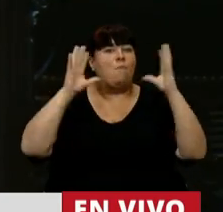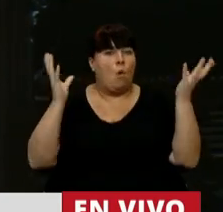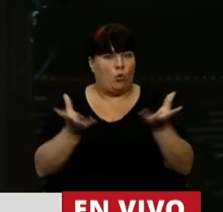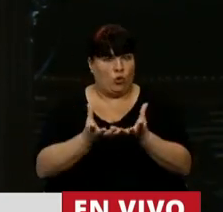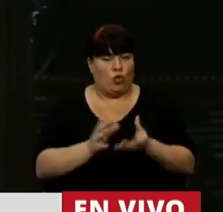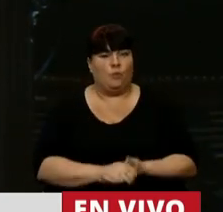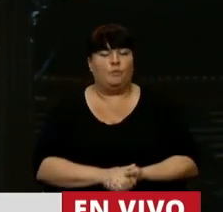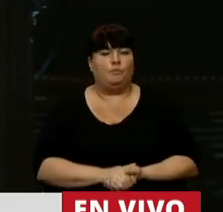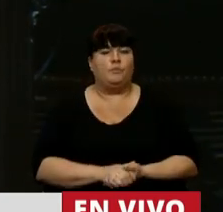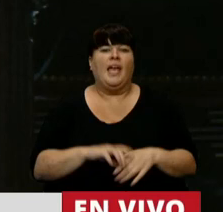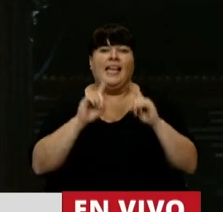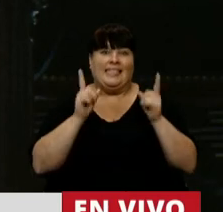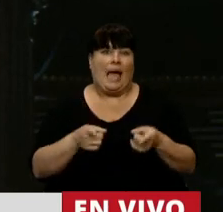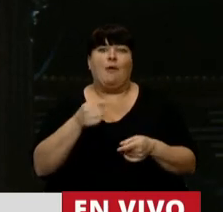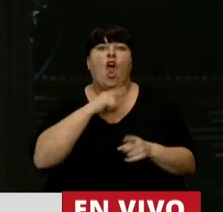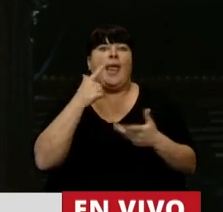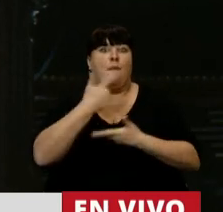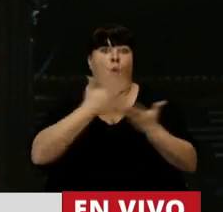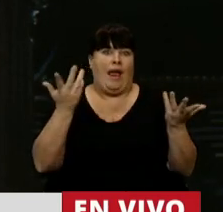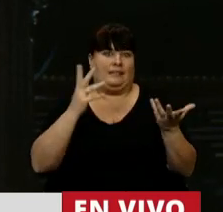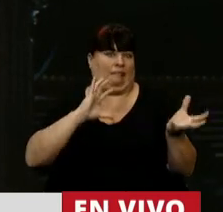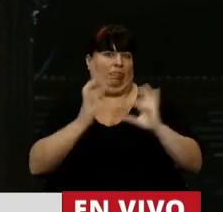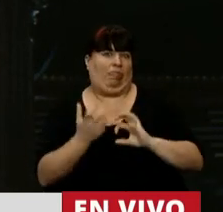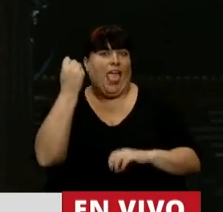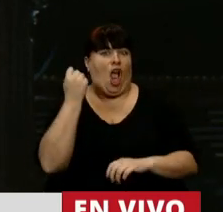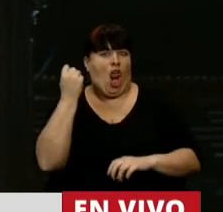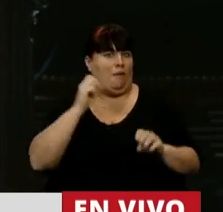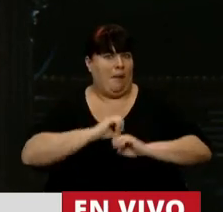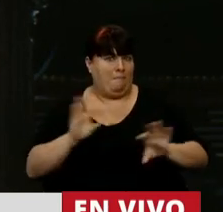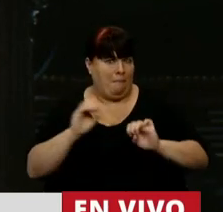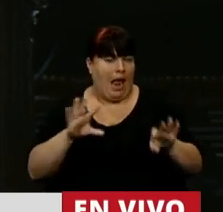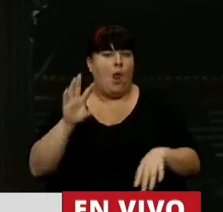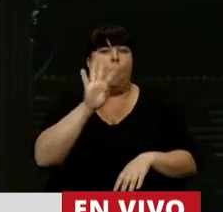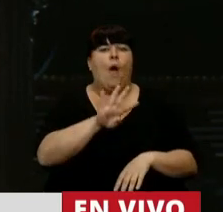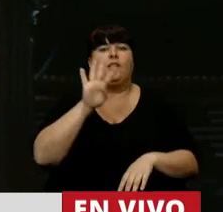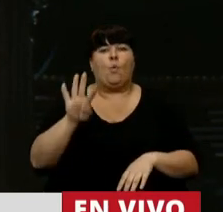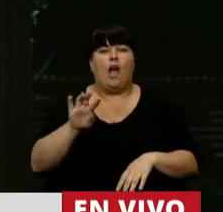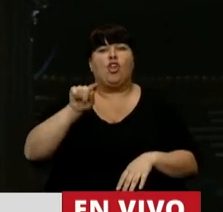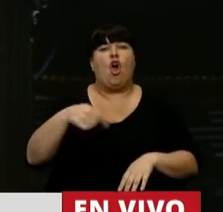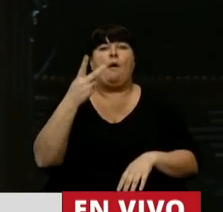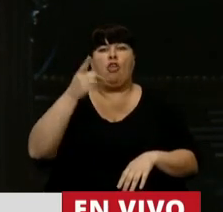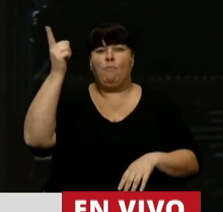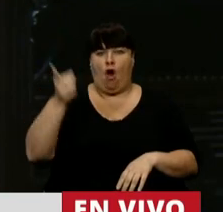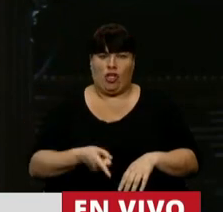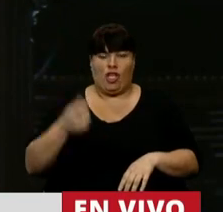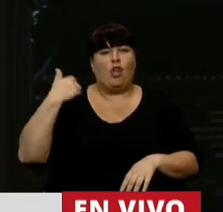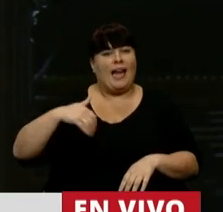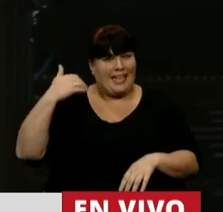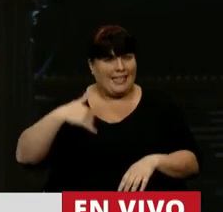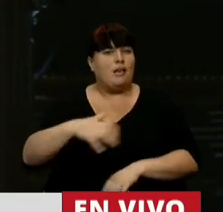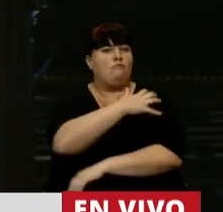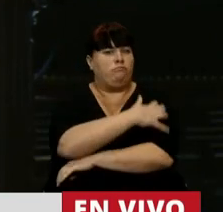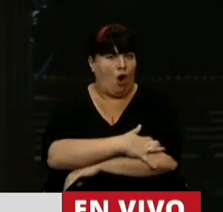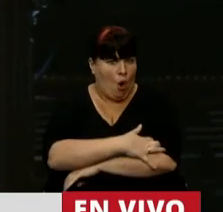También tapar la destrucción de la economía. 44,2% de argentinos